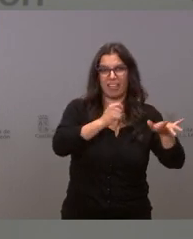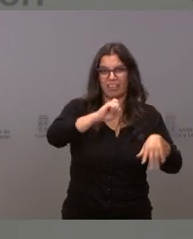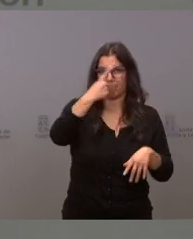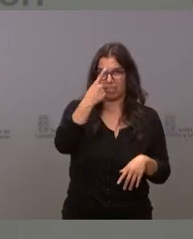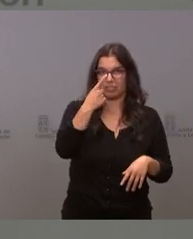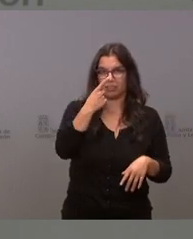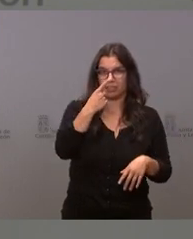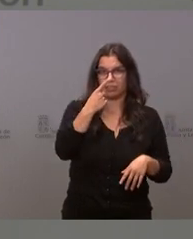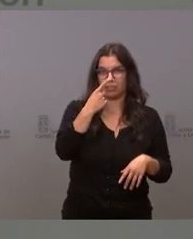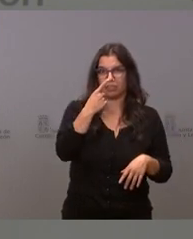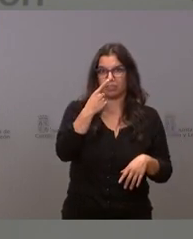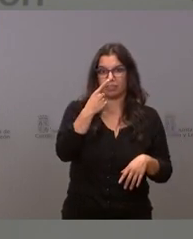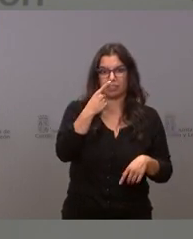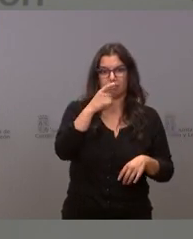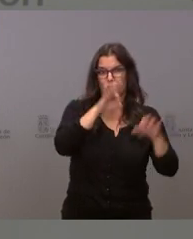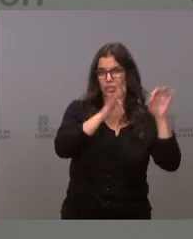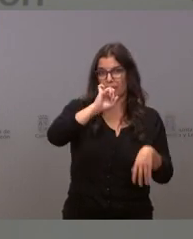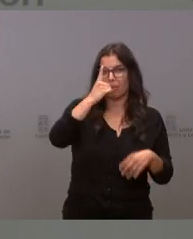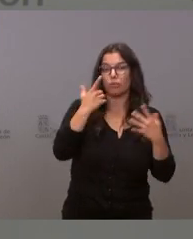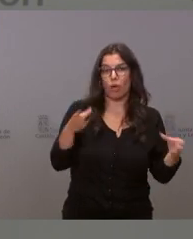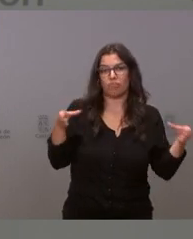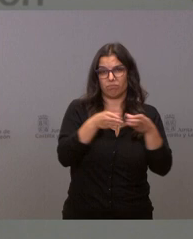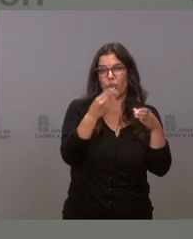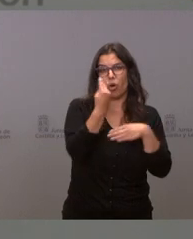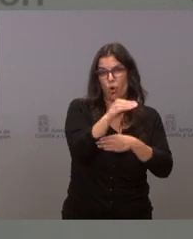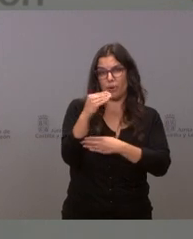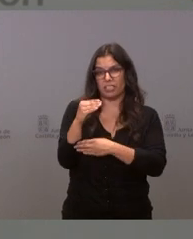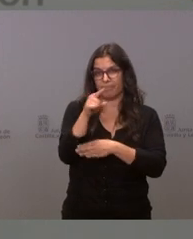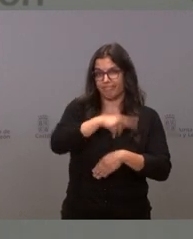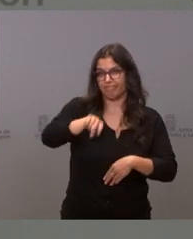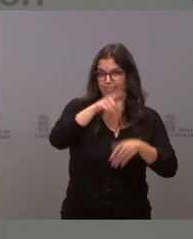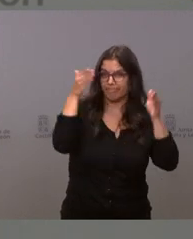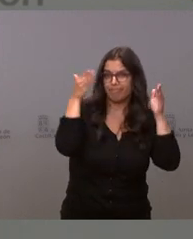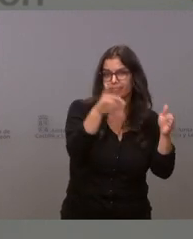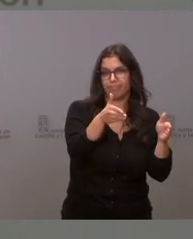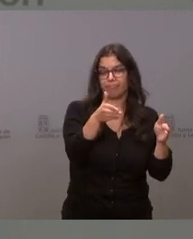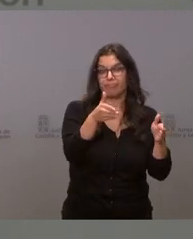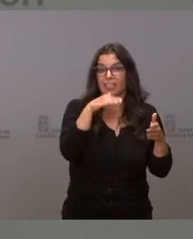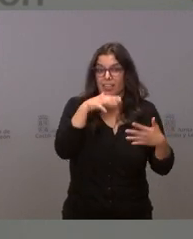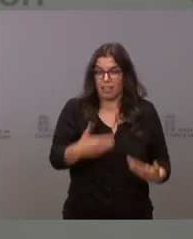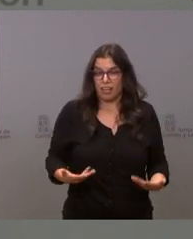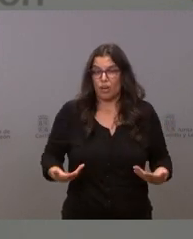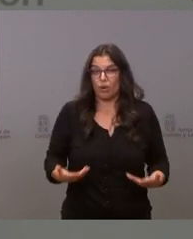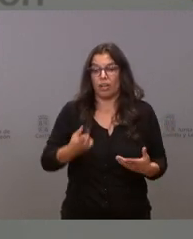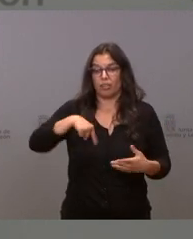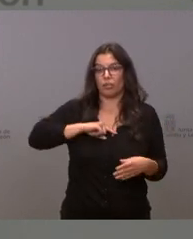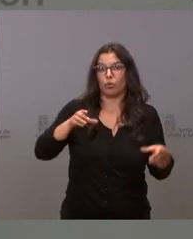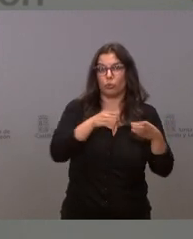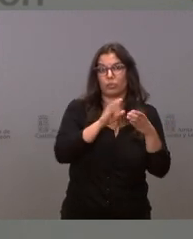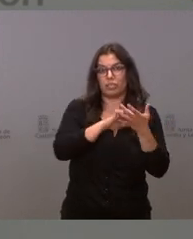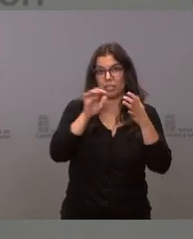virus y quienes están teniendo una incidencia más alta que son nuestros jóvenes y en este momento la Junta de Castilla y León